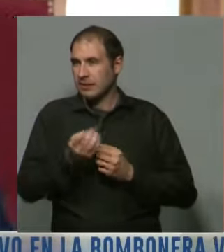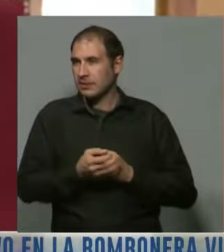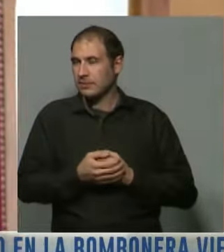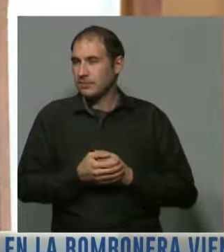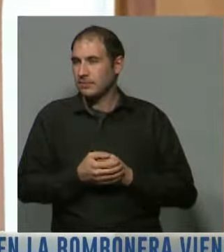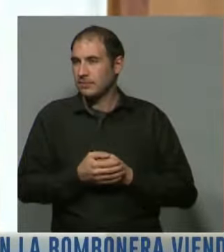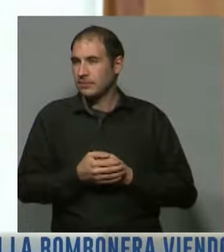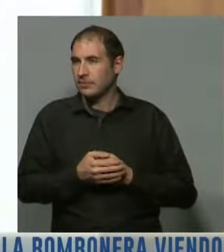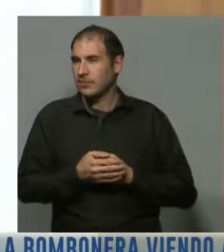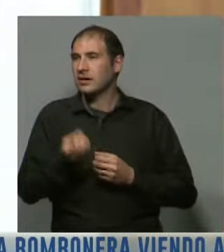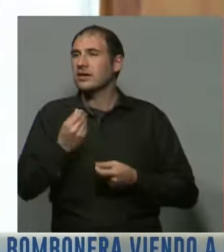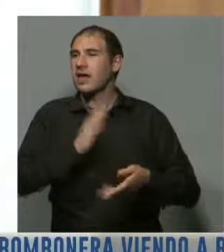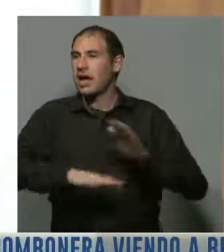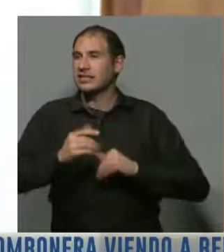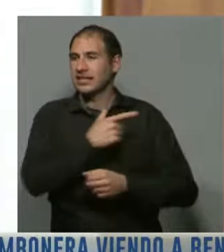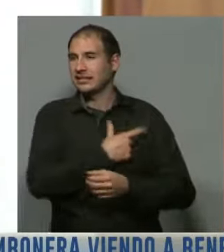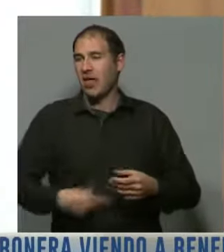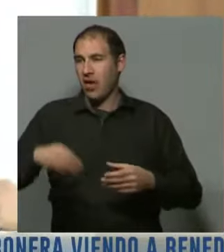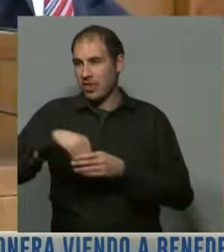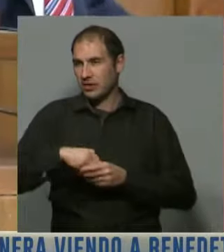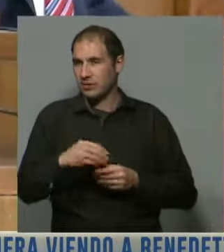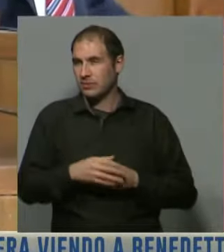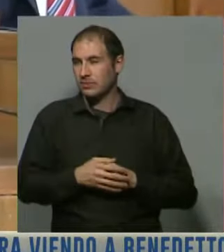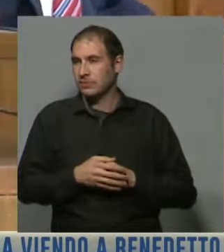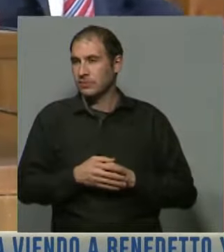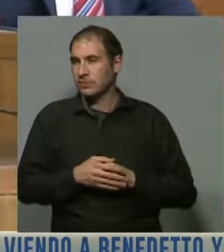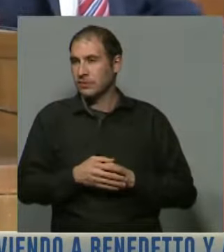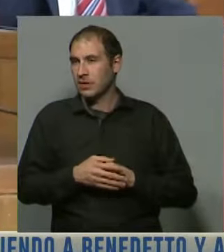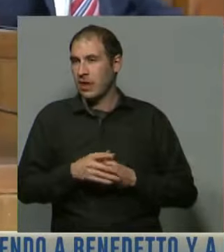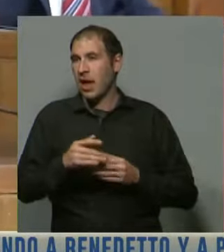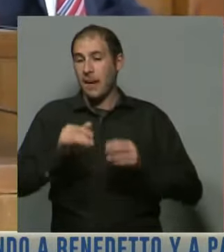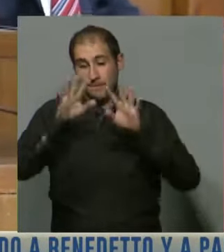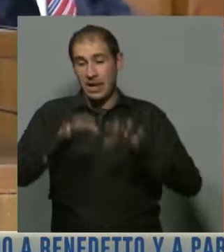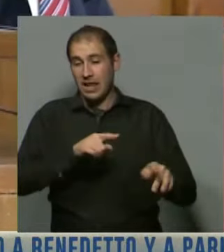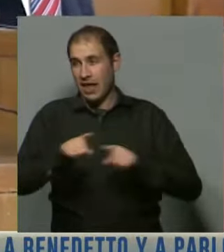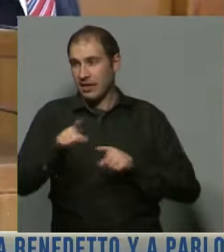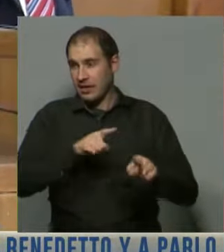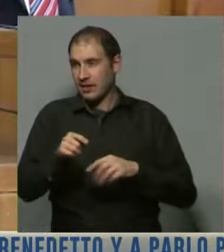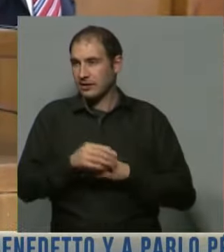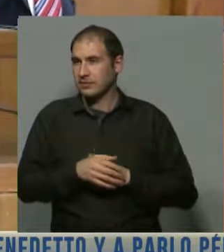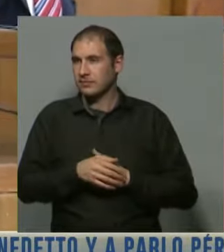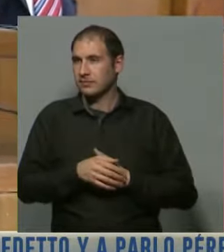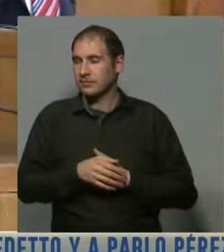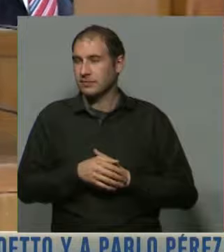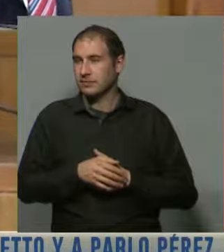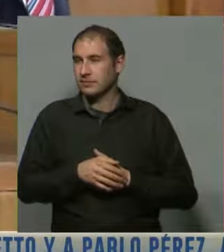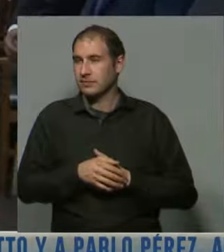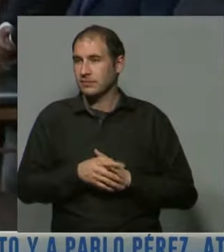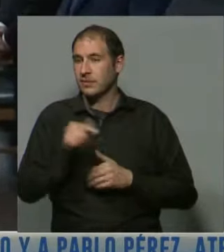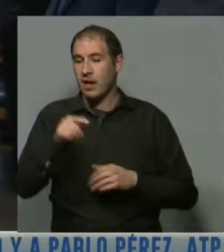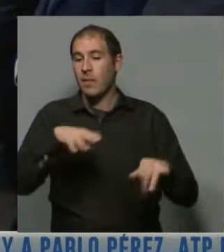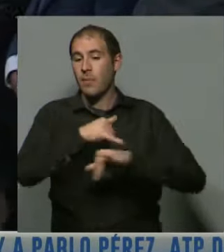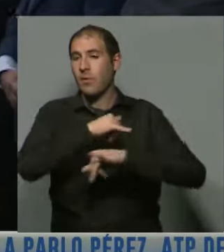desenvolviendo en el Estado. De esta manera, en esa página web además se va a